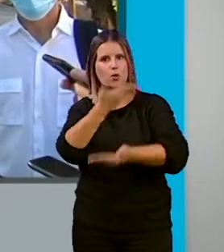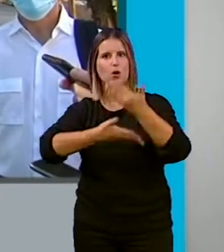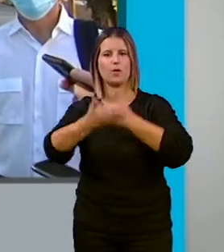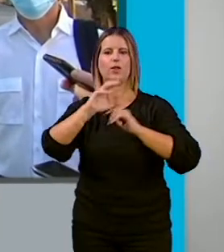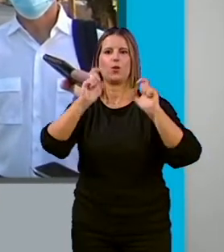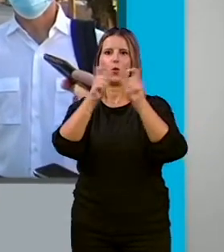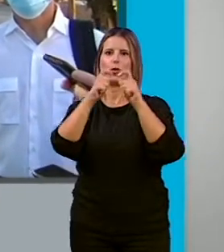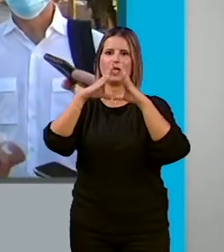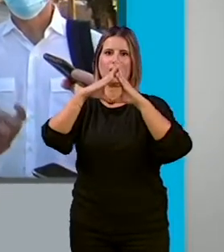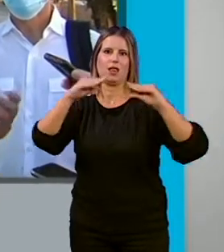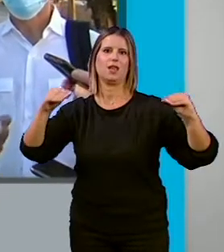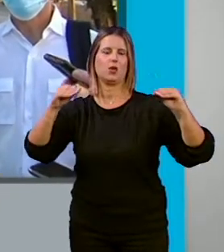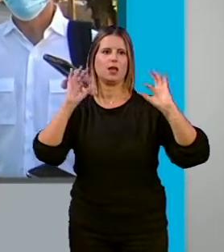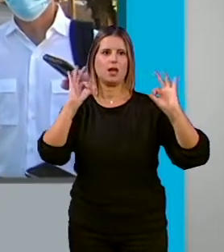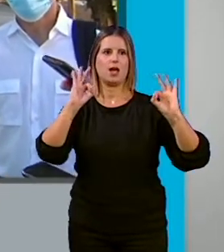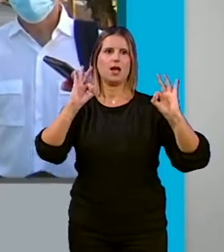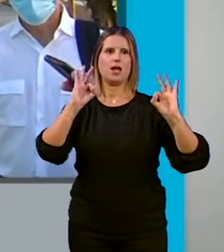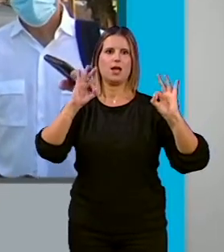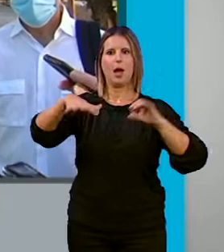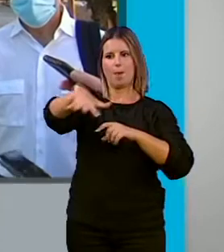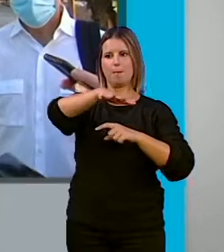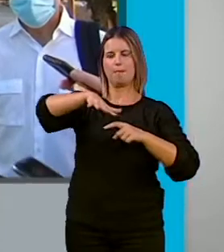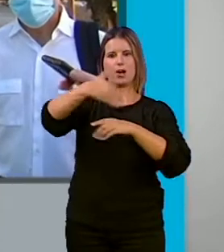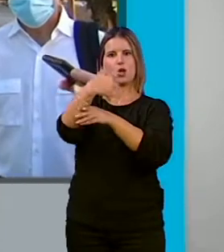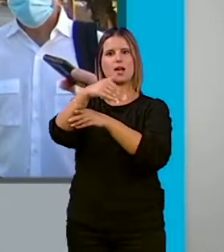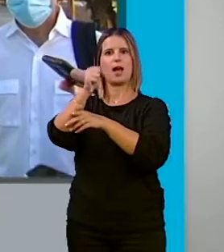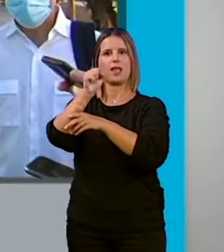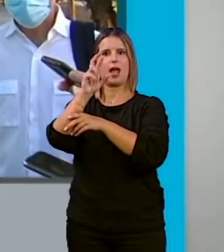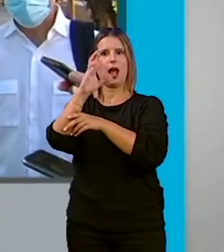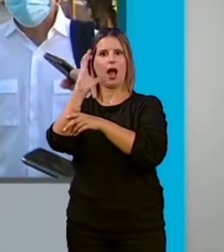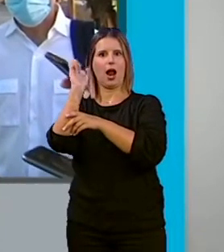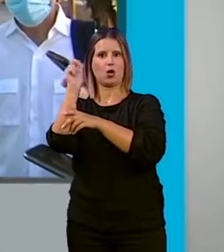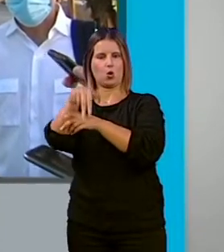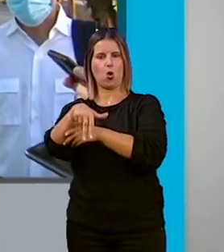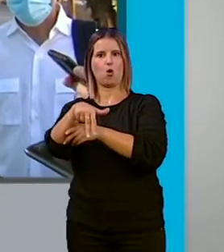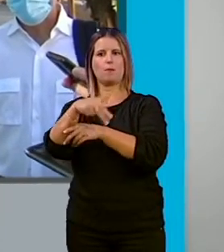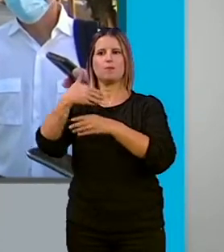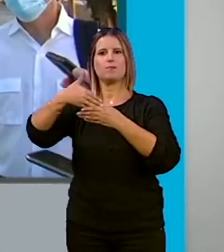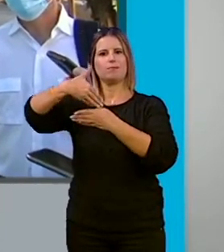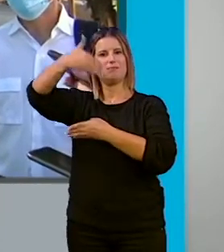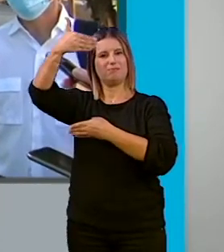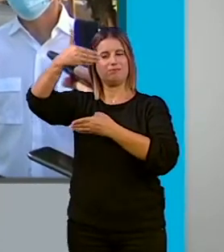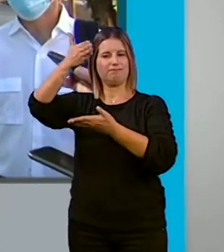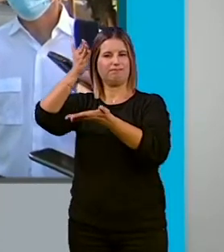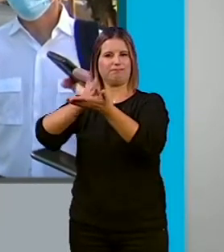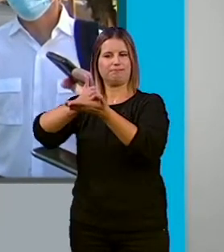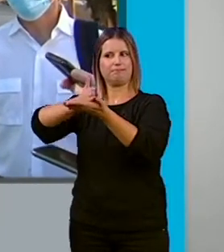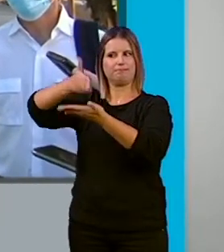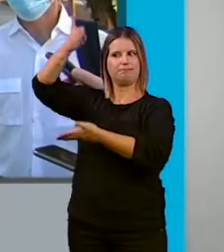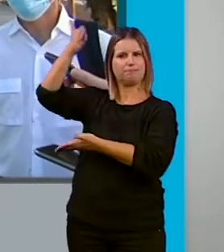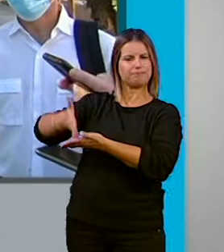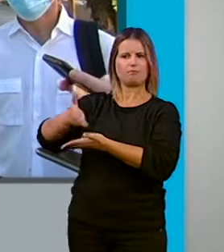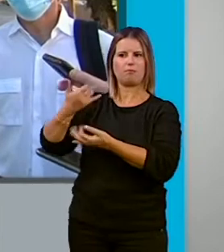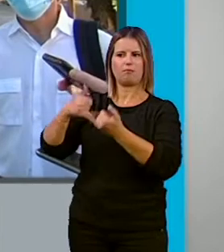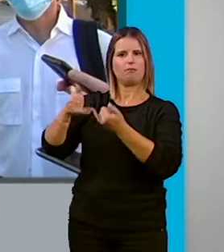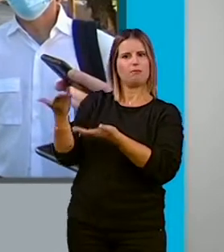Hay una apertura del barrio, especialmente a través de la calle Alcón, donde se ha derribado la tapia, este barrio quedaba limitado, cerrado, y la